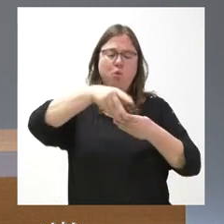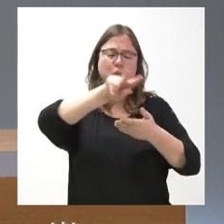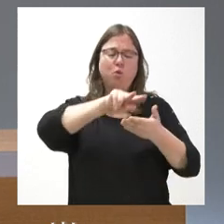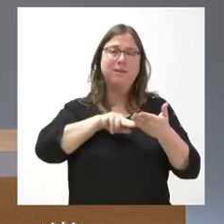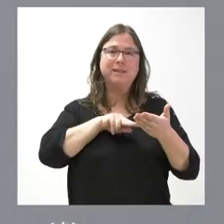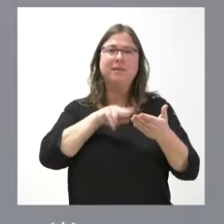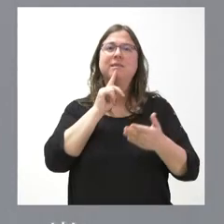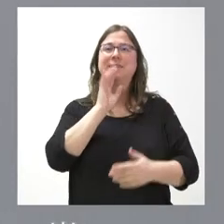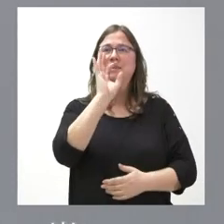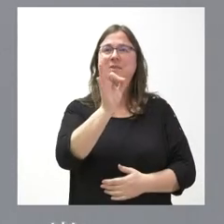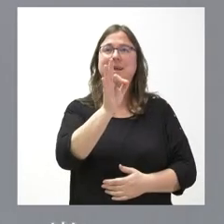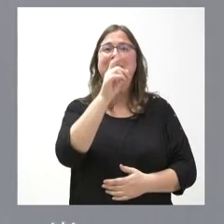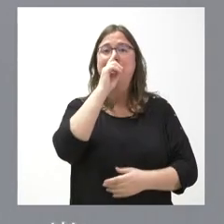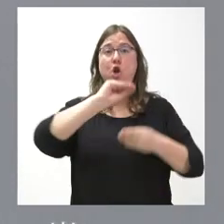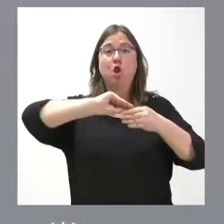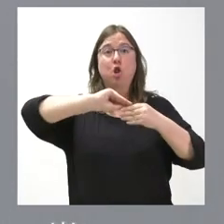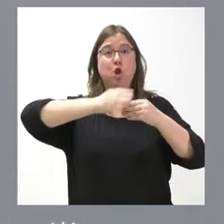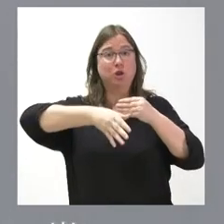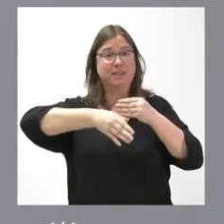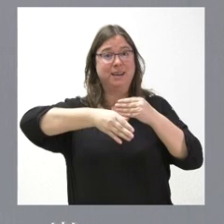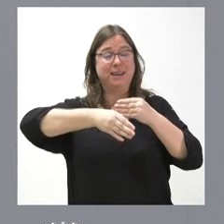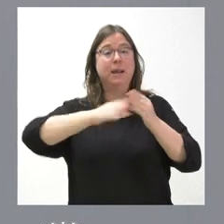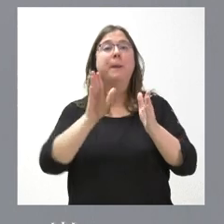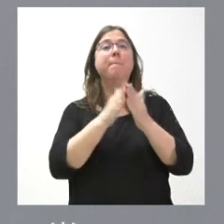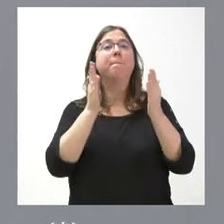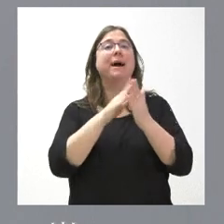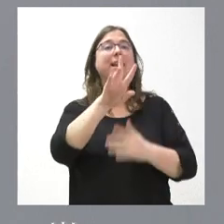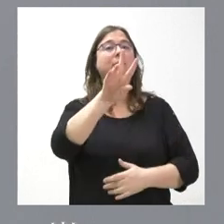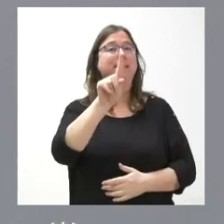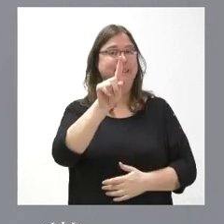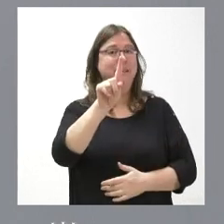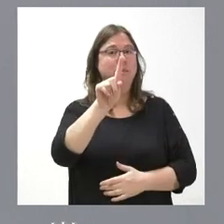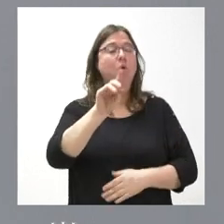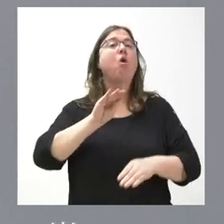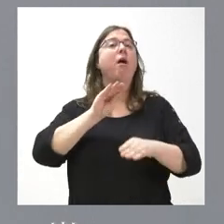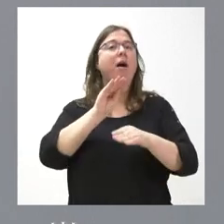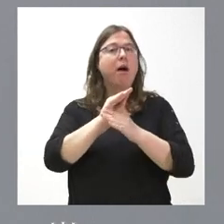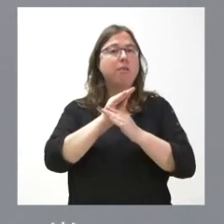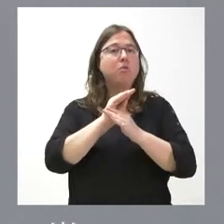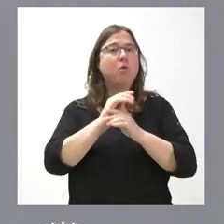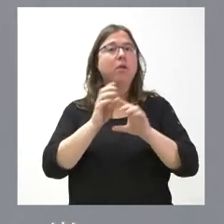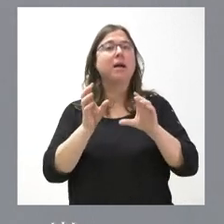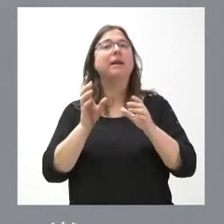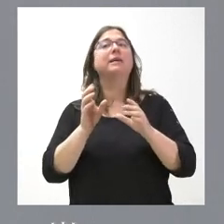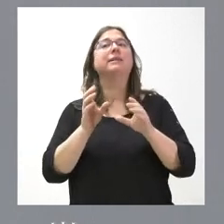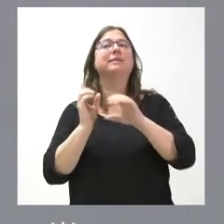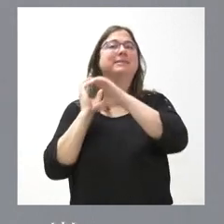Sí que estaba viendo en el dosier de prensa, en la página 21, estoy viendo que hay una ayuda a la Junta Pro Semana Santa de Zamora.